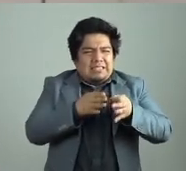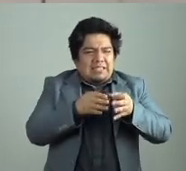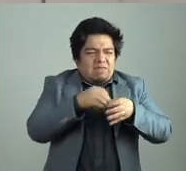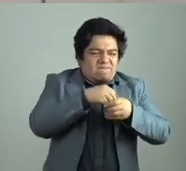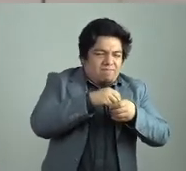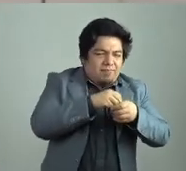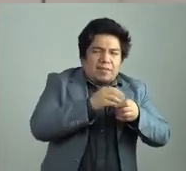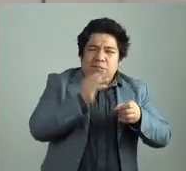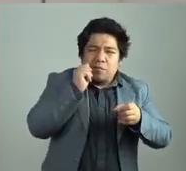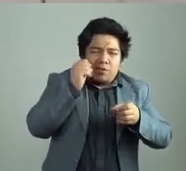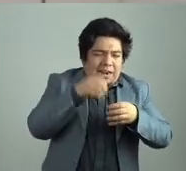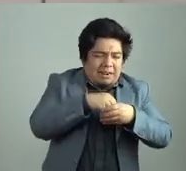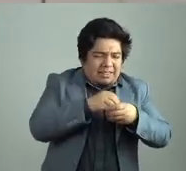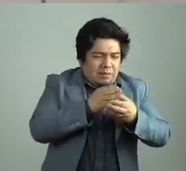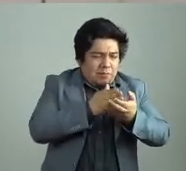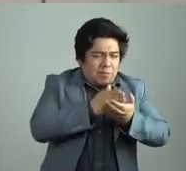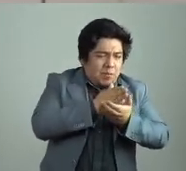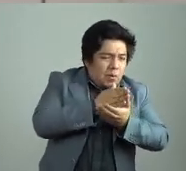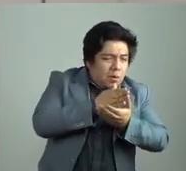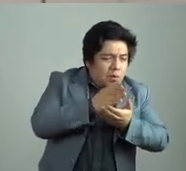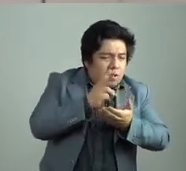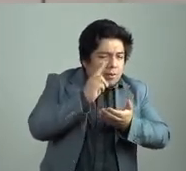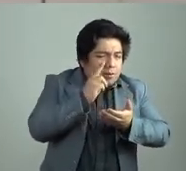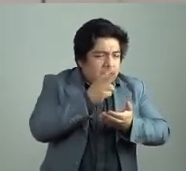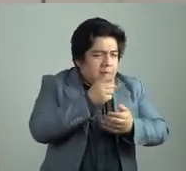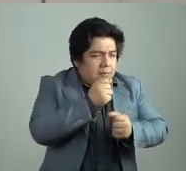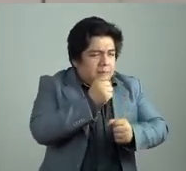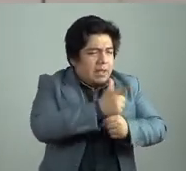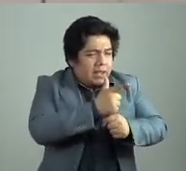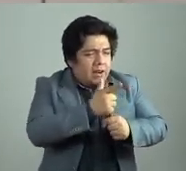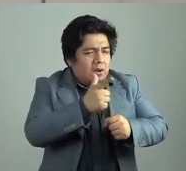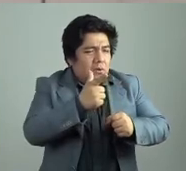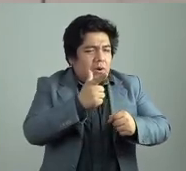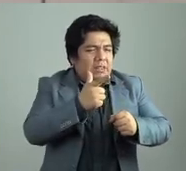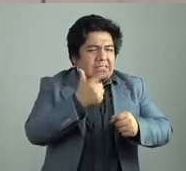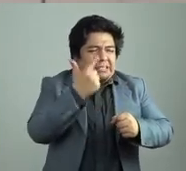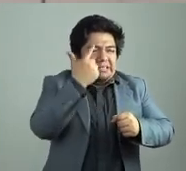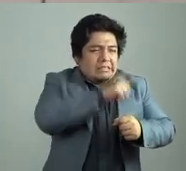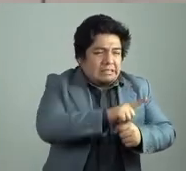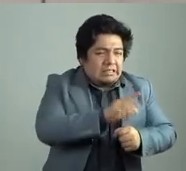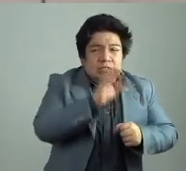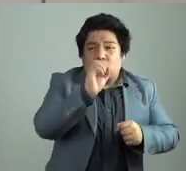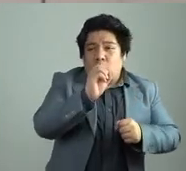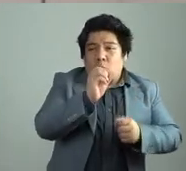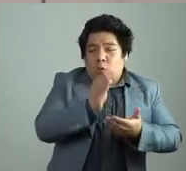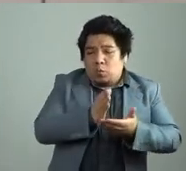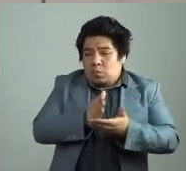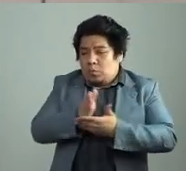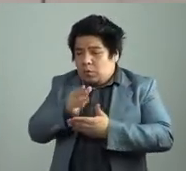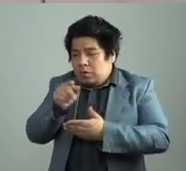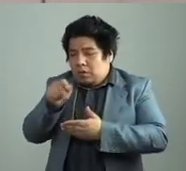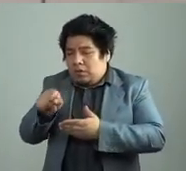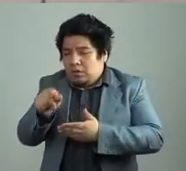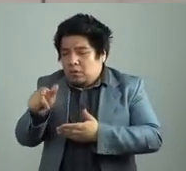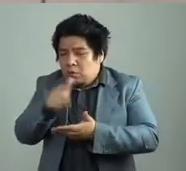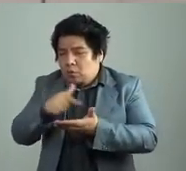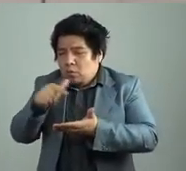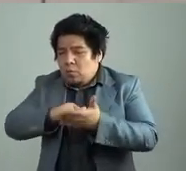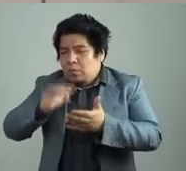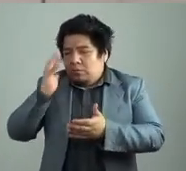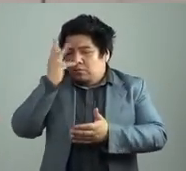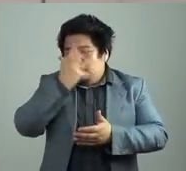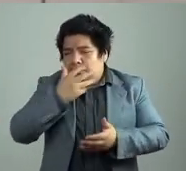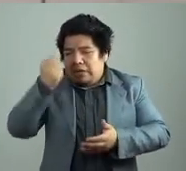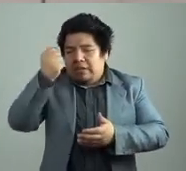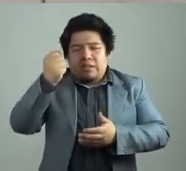infiernos terribles o a cielos maravillosos, ¿no? O sea, como estar todo el